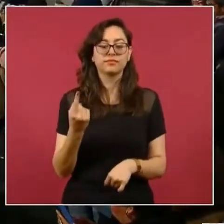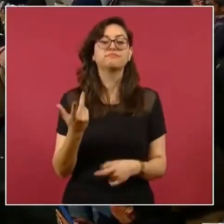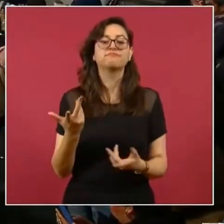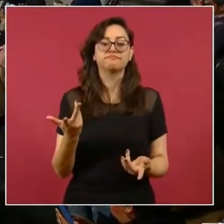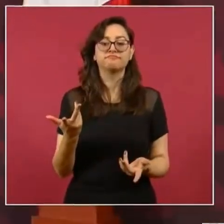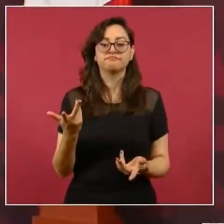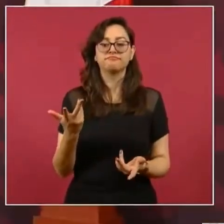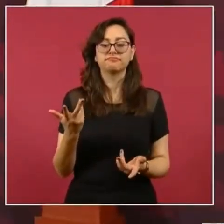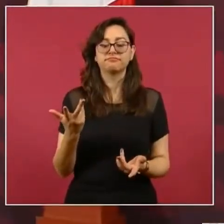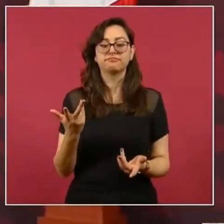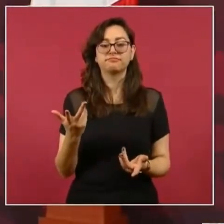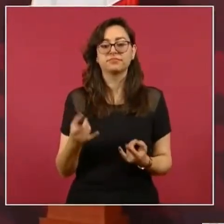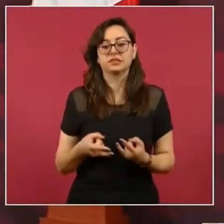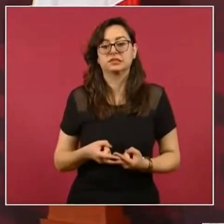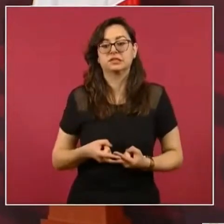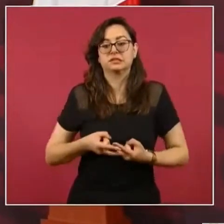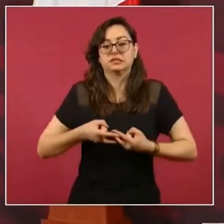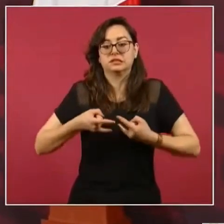de la vida